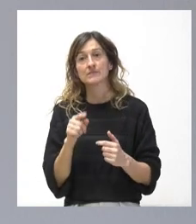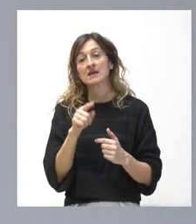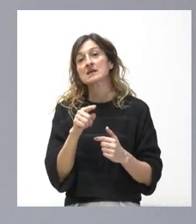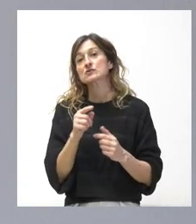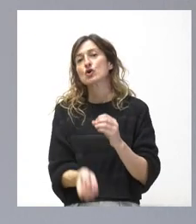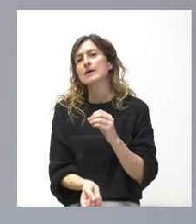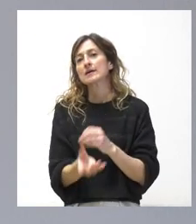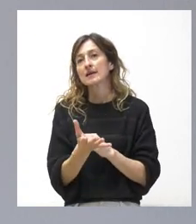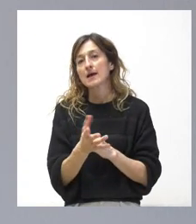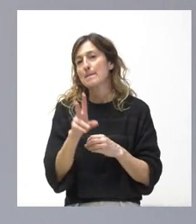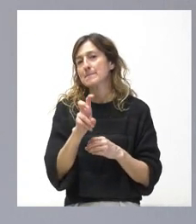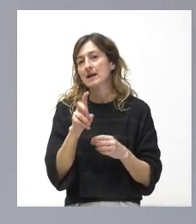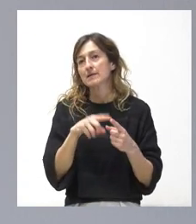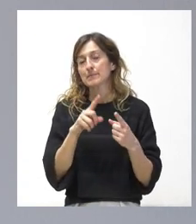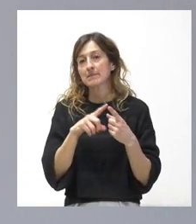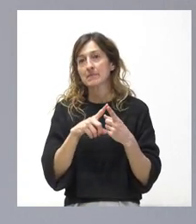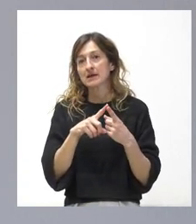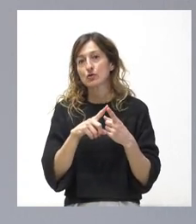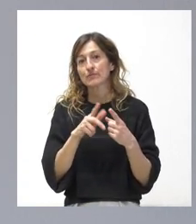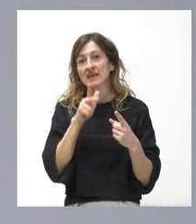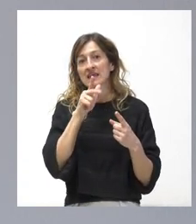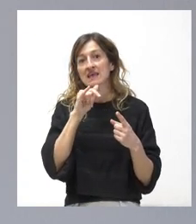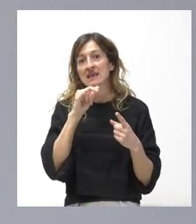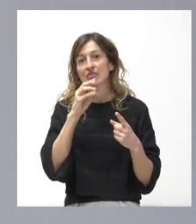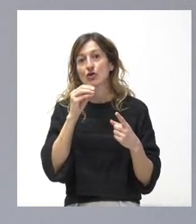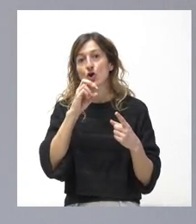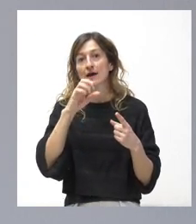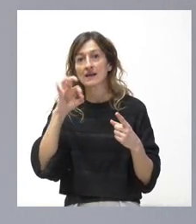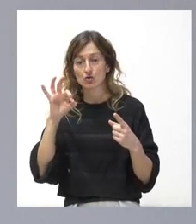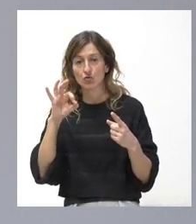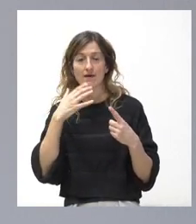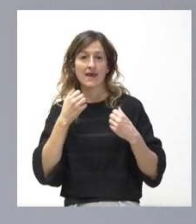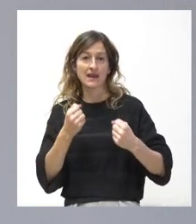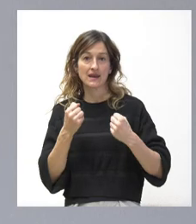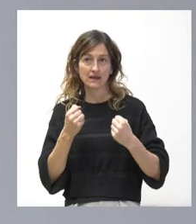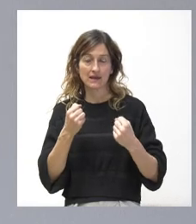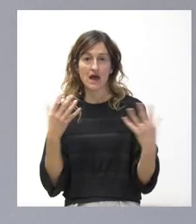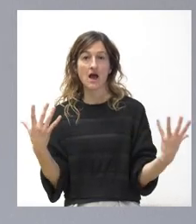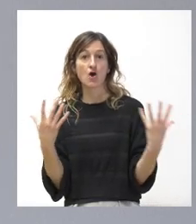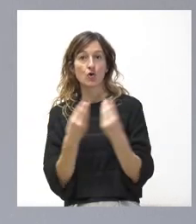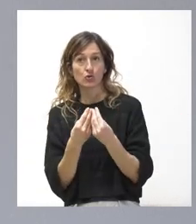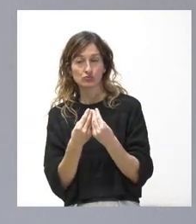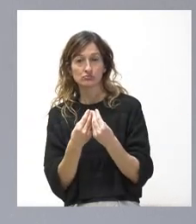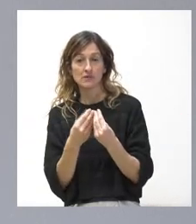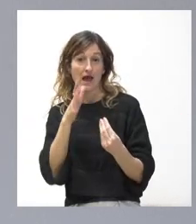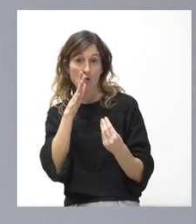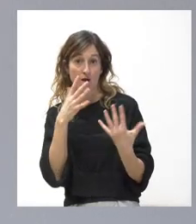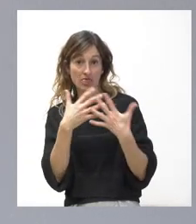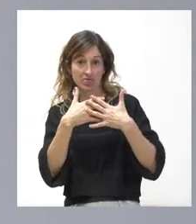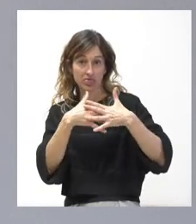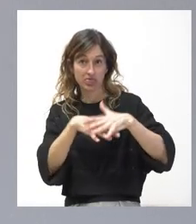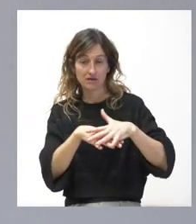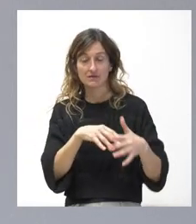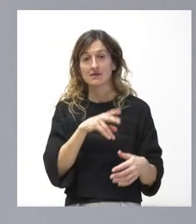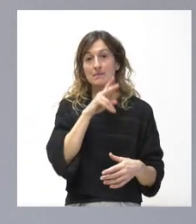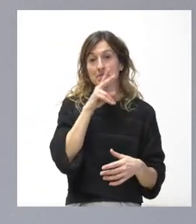servir primero para producir hidrógeno, la energía, junto con agua, la energía verde y agua,